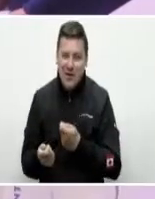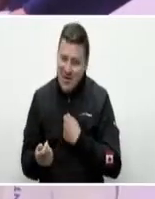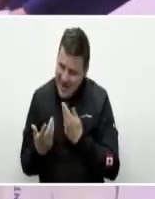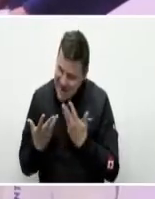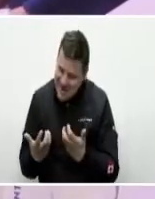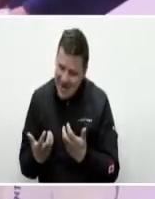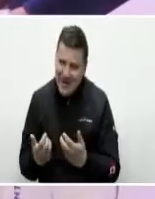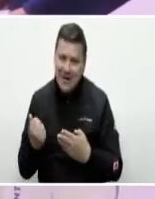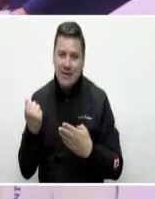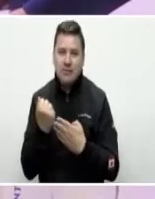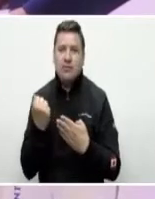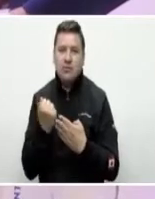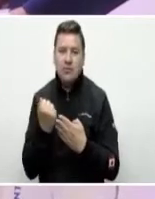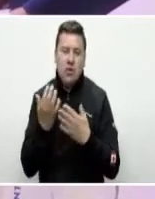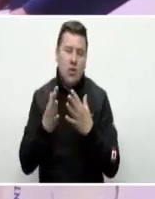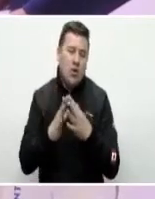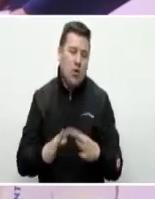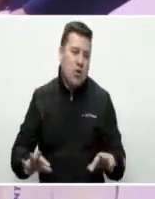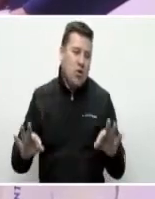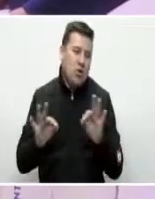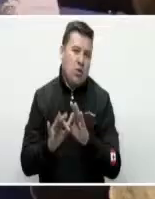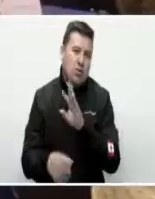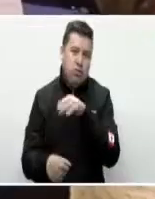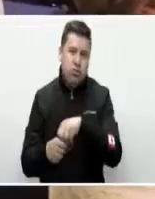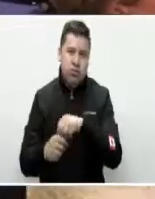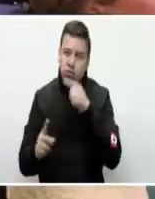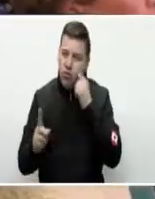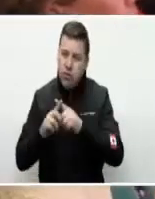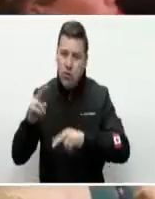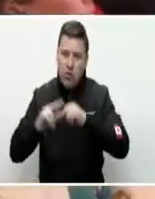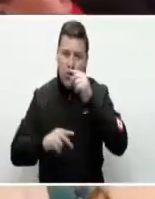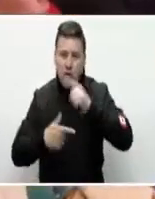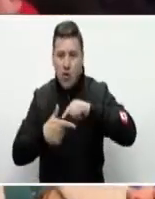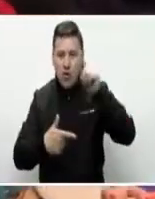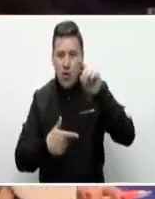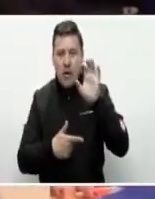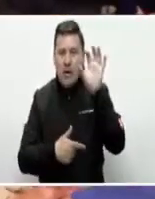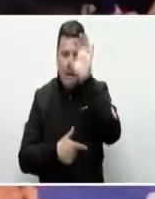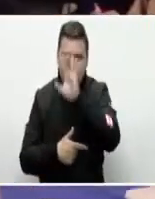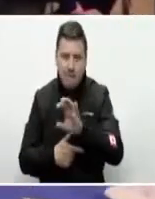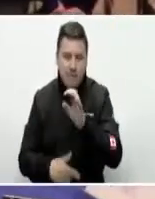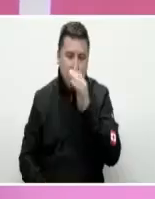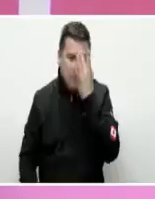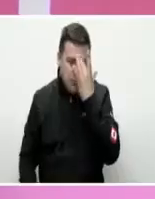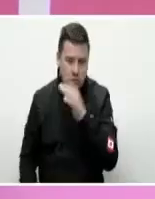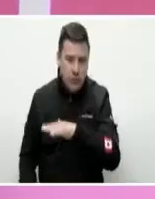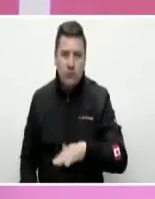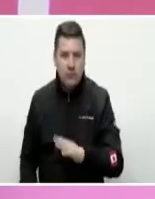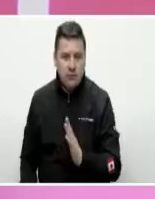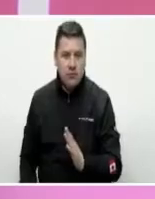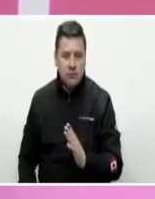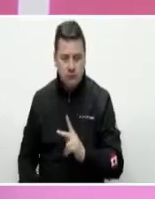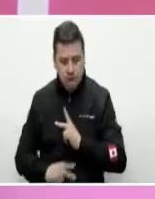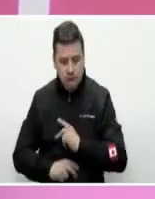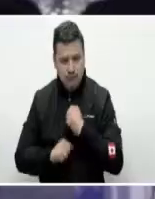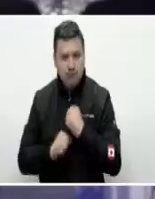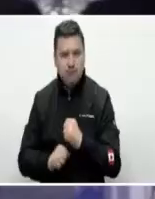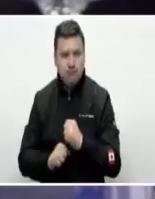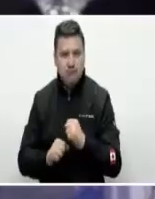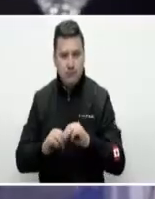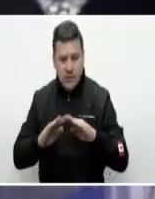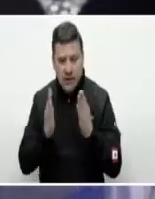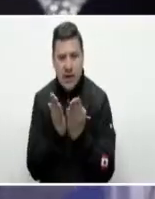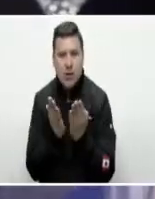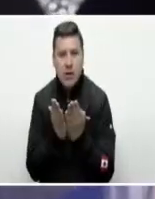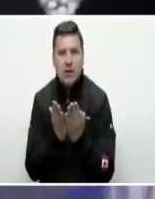Me parece que el SENA juega un papel protagónico en la construcción competitiva del país porque la pertinencia de la